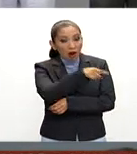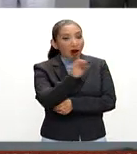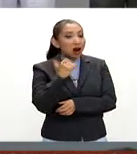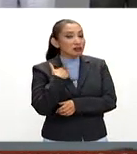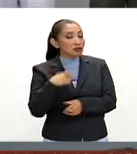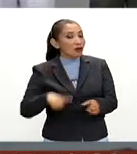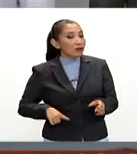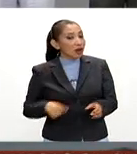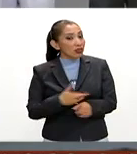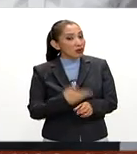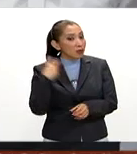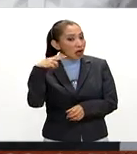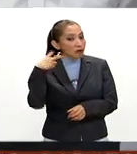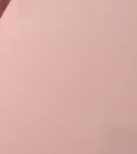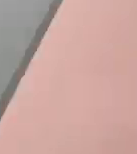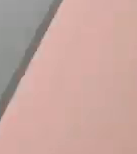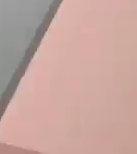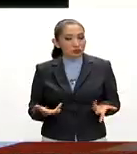exgobernador de Veracruz.